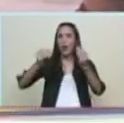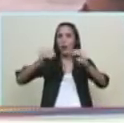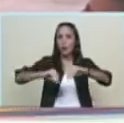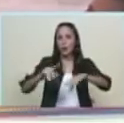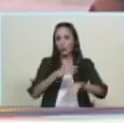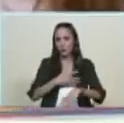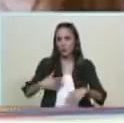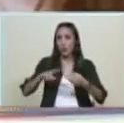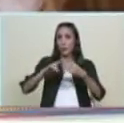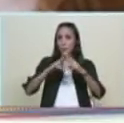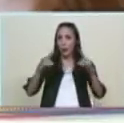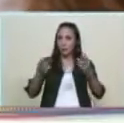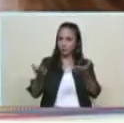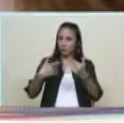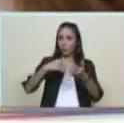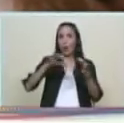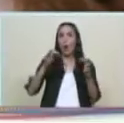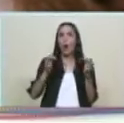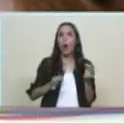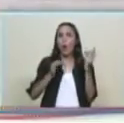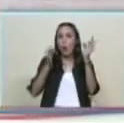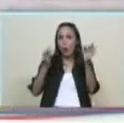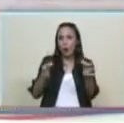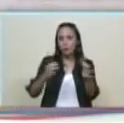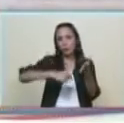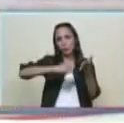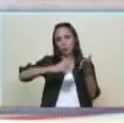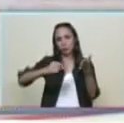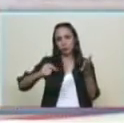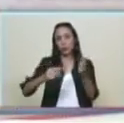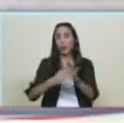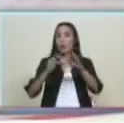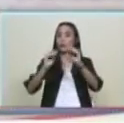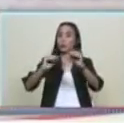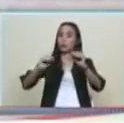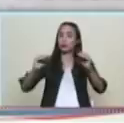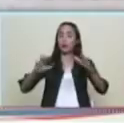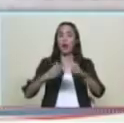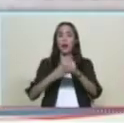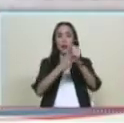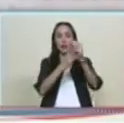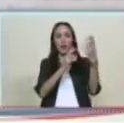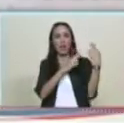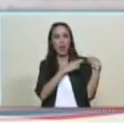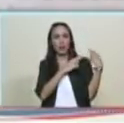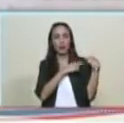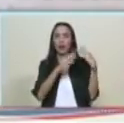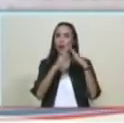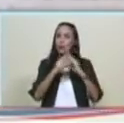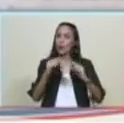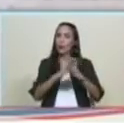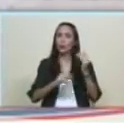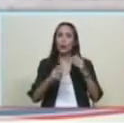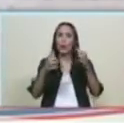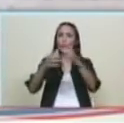llamado a los líderes a los jefes políticos de la MUT